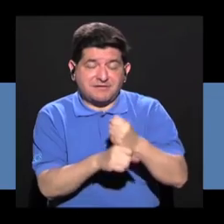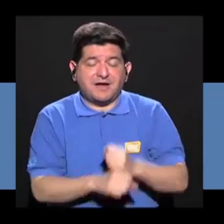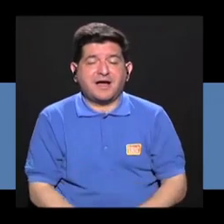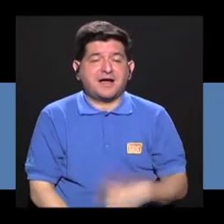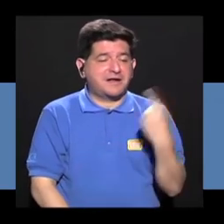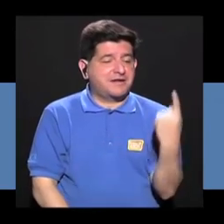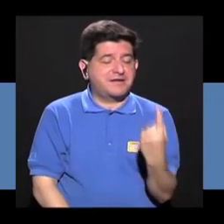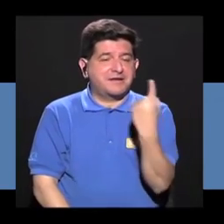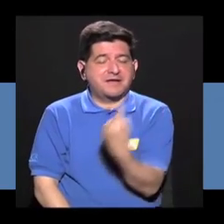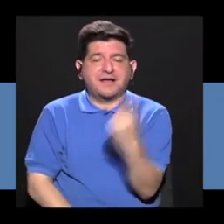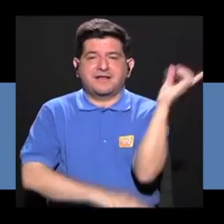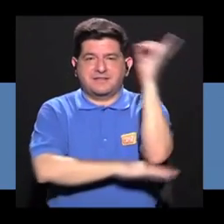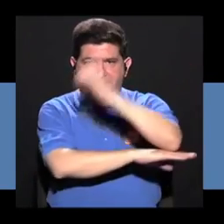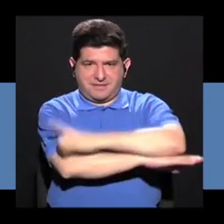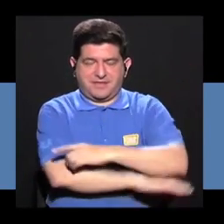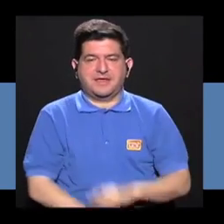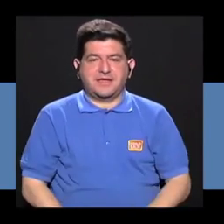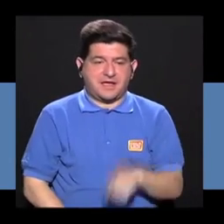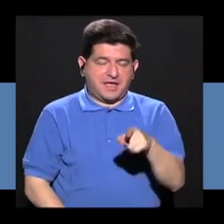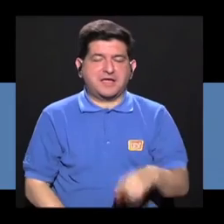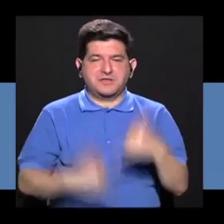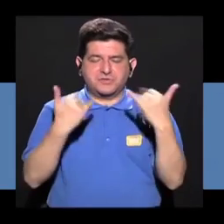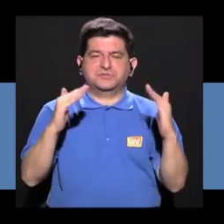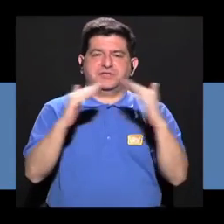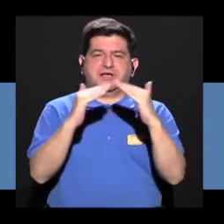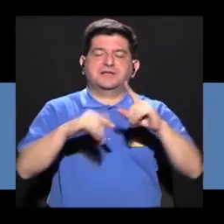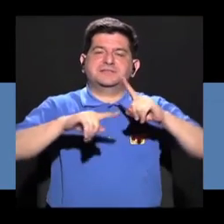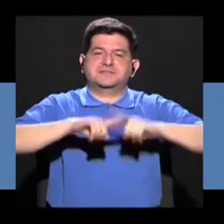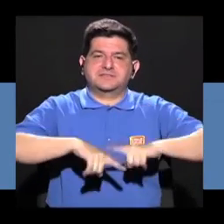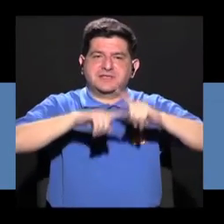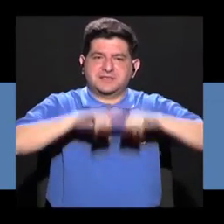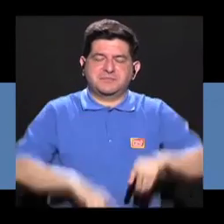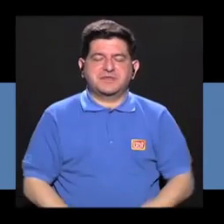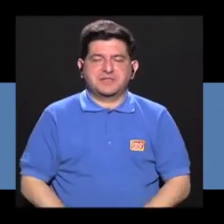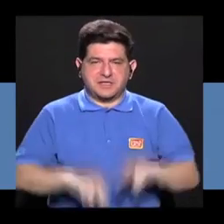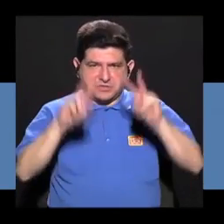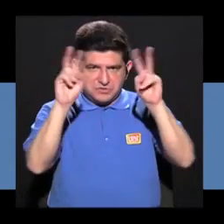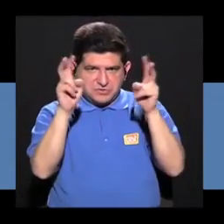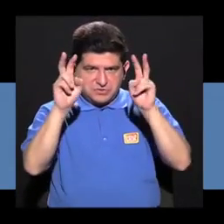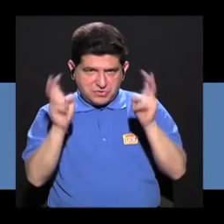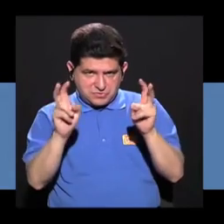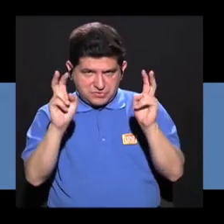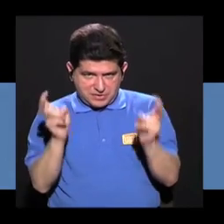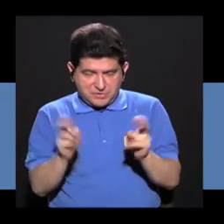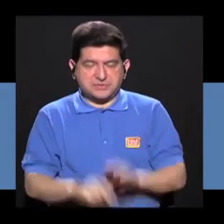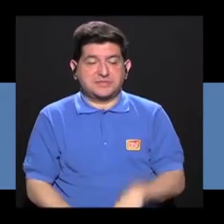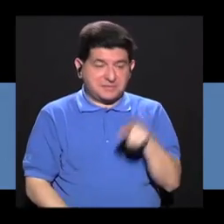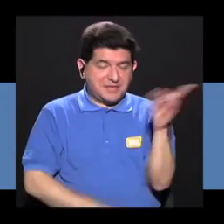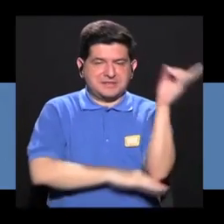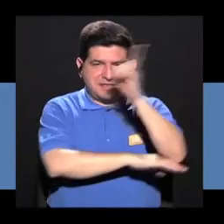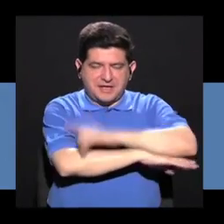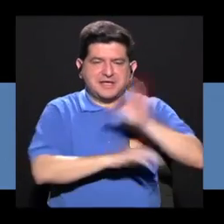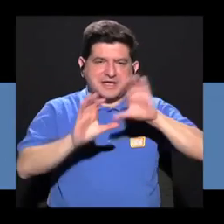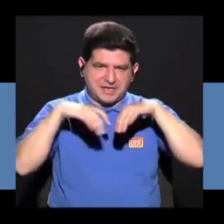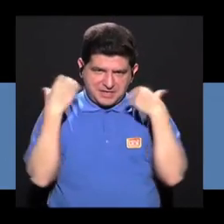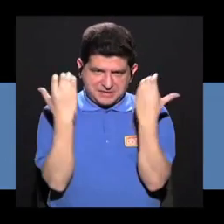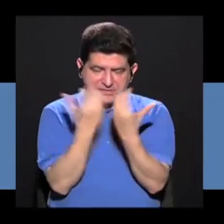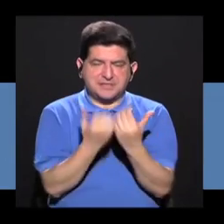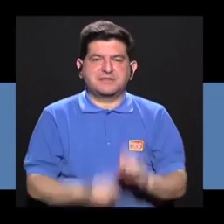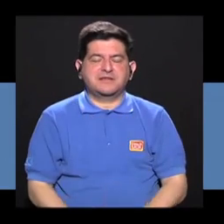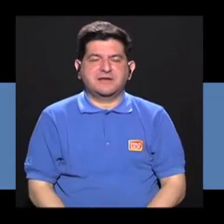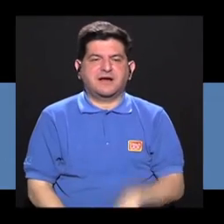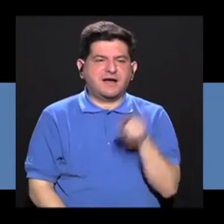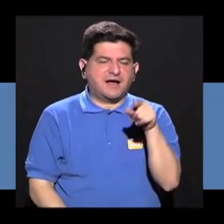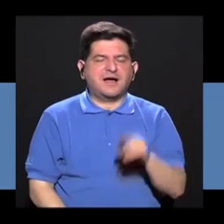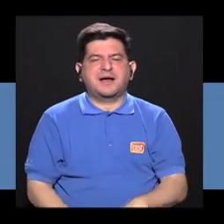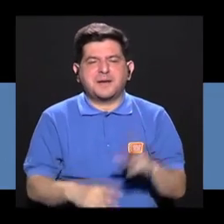trabajen por día. Entonces, digamos, llegan de la casa y dependiendo de las materias que llevaron, ¿verdad?, durante ese día de clases